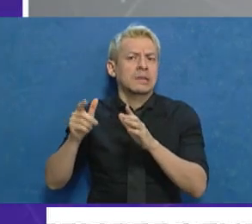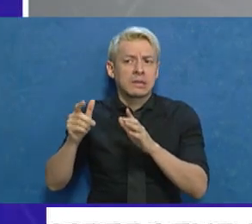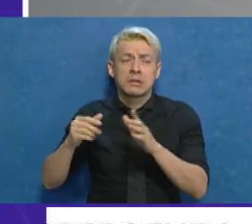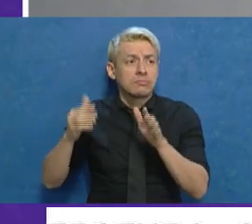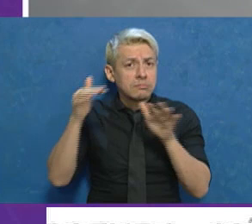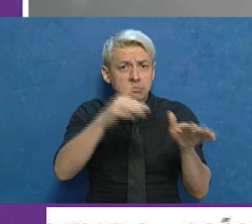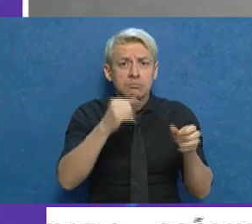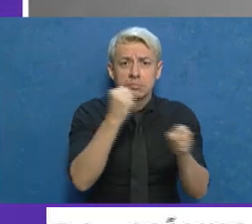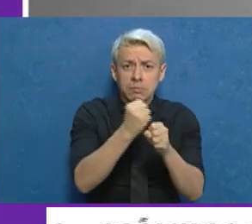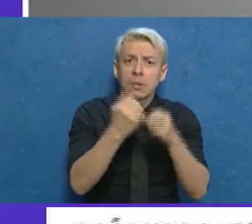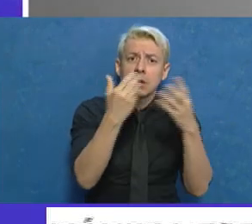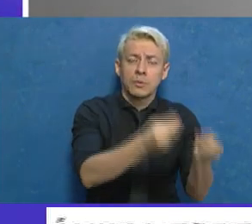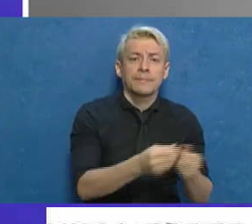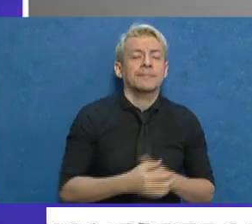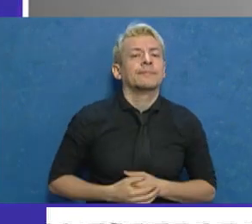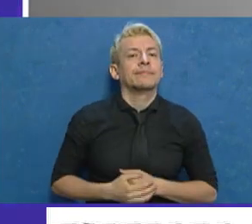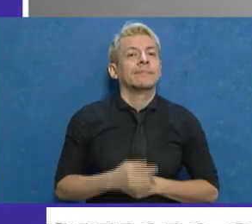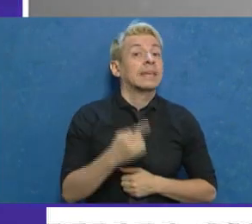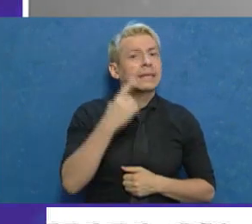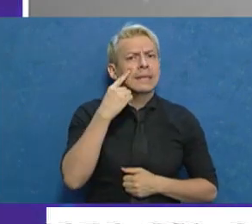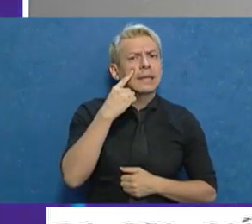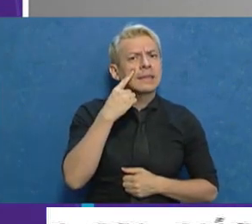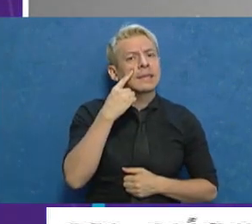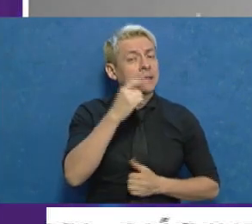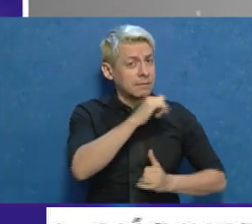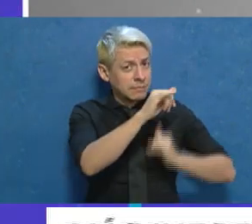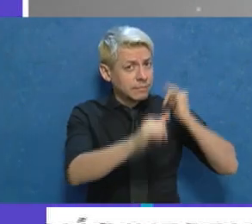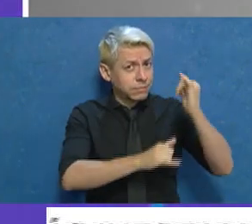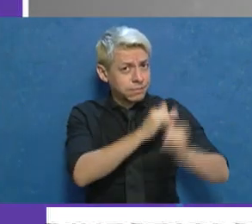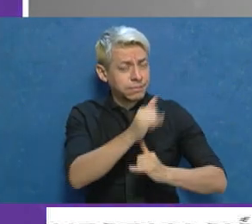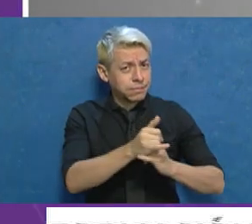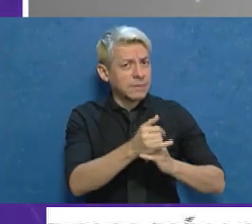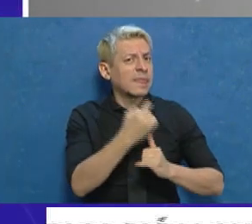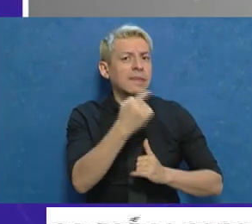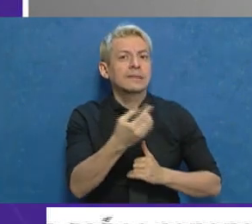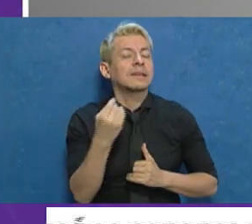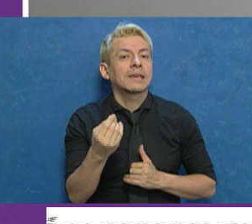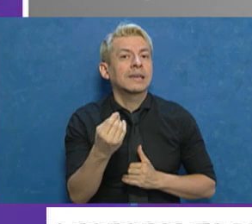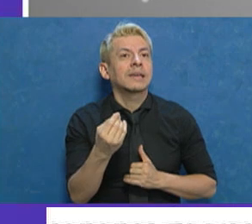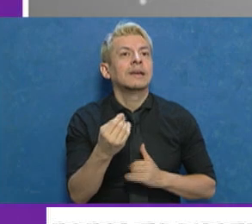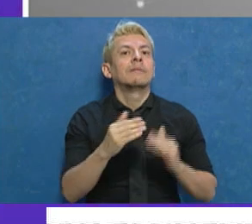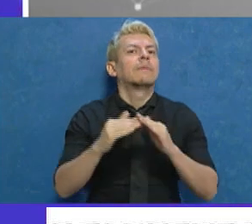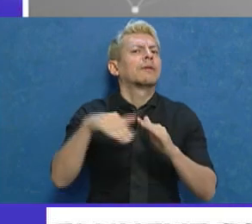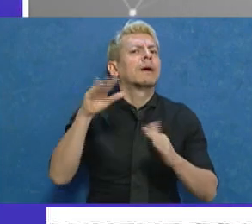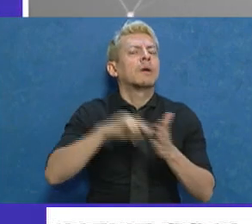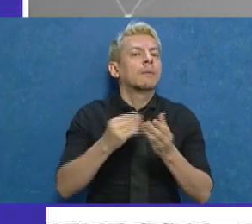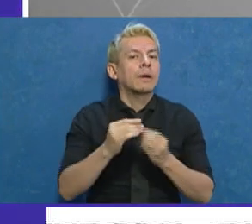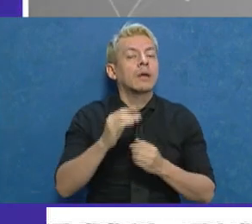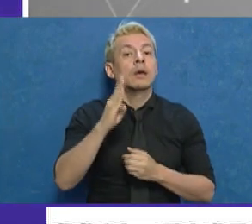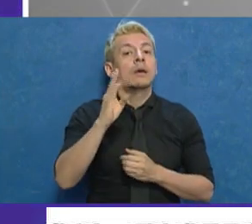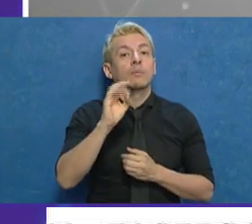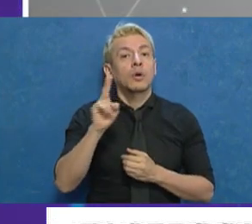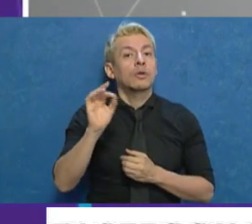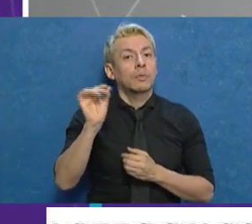momento. Y qué decía Orozco en declaraciones que nosotros pudimos obtener? Que los barrios más afectados fueron el Borbollón